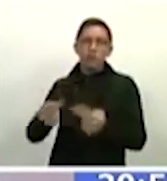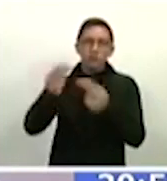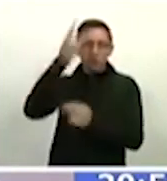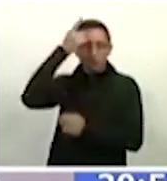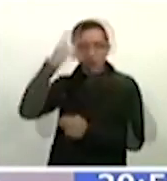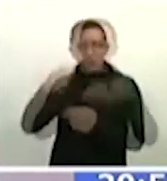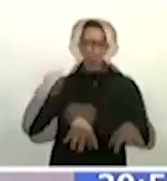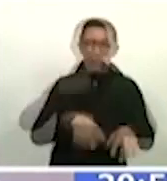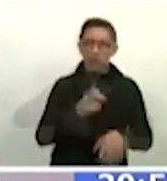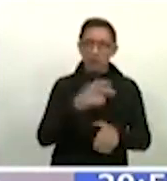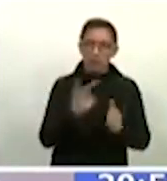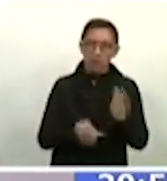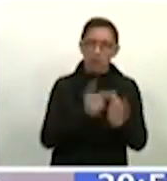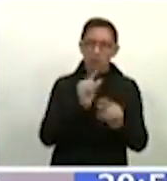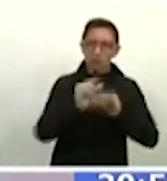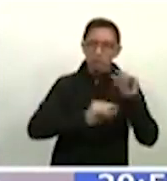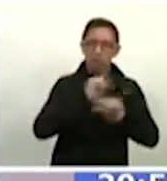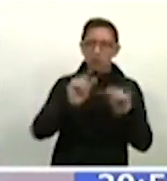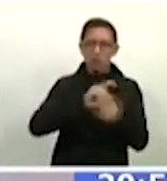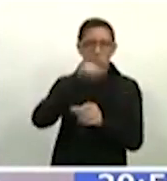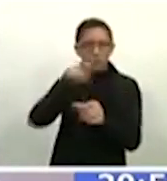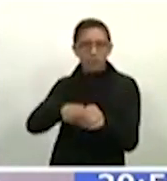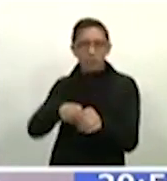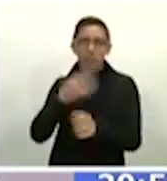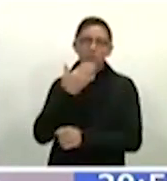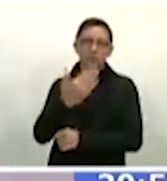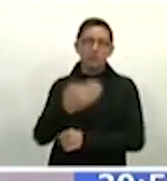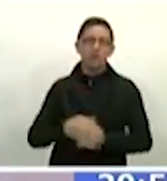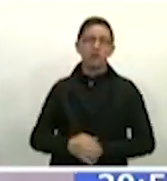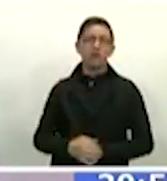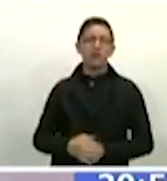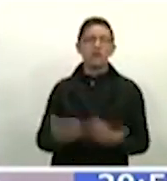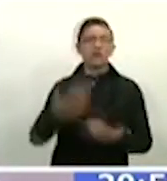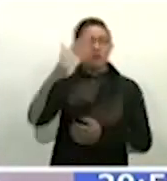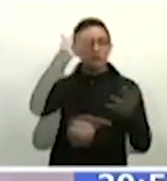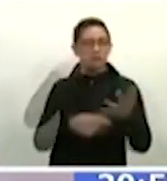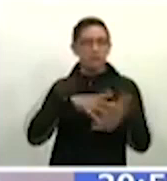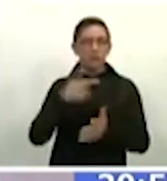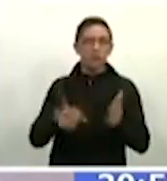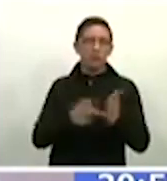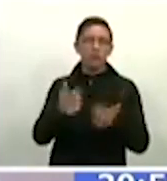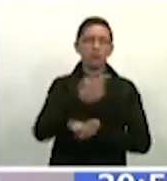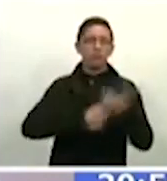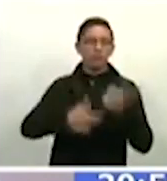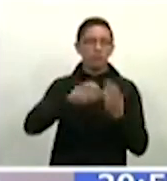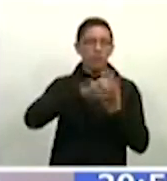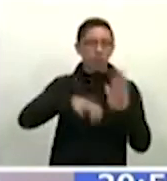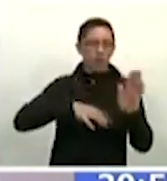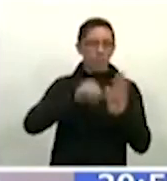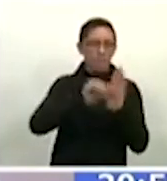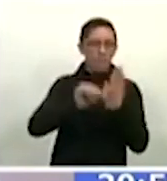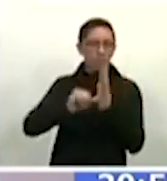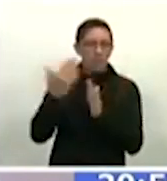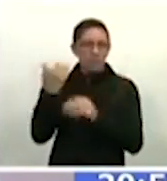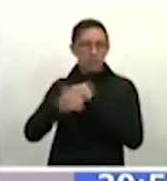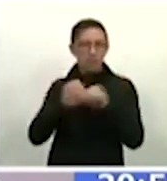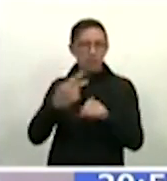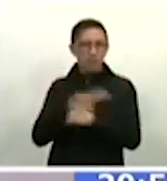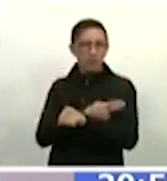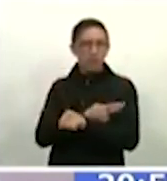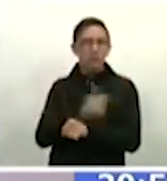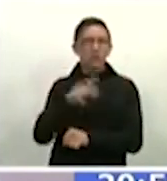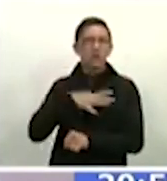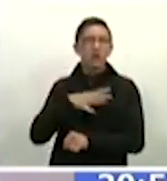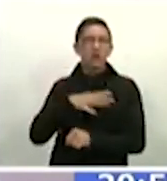inversionistas. Sabemos las grandes necesidades que hay. Hubo meses en los que el gobierno del Estado